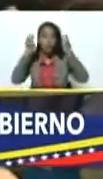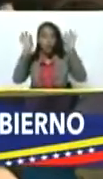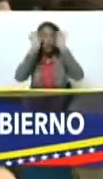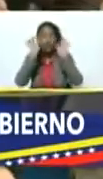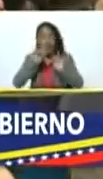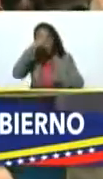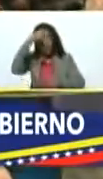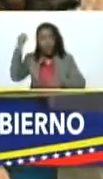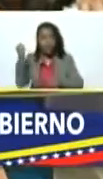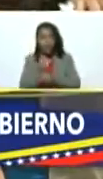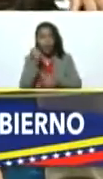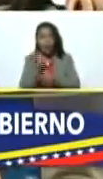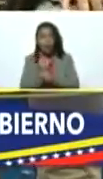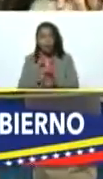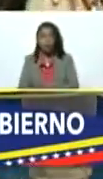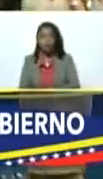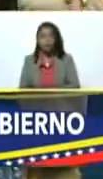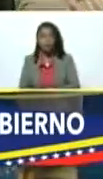de gestión